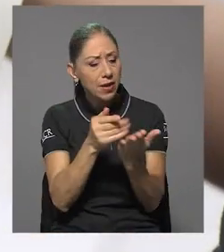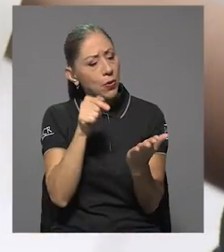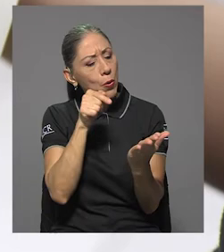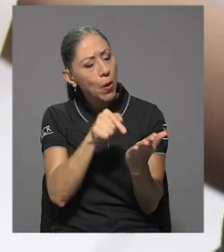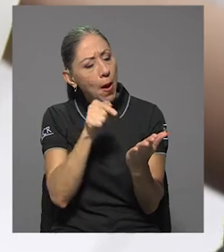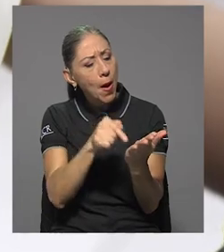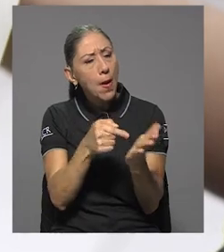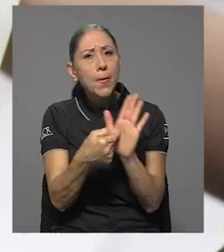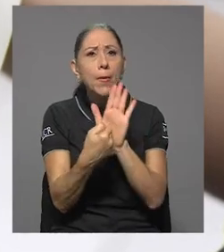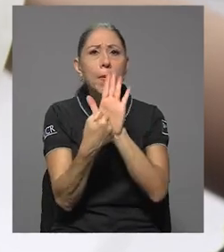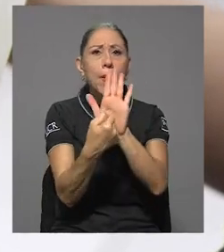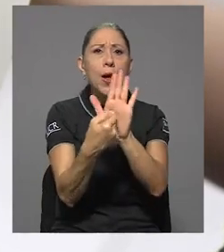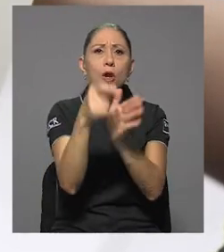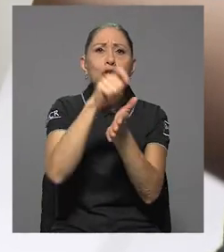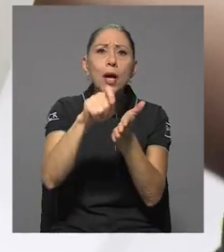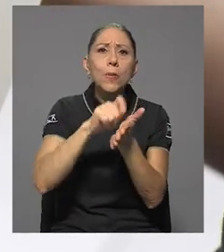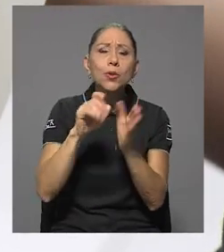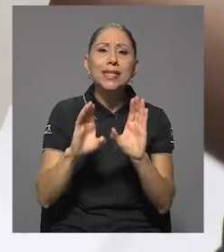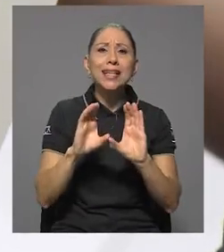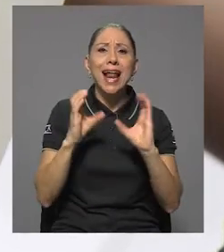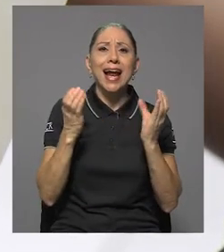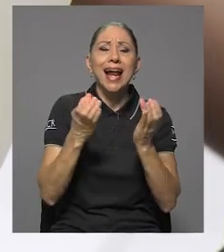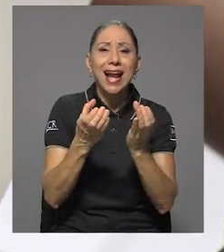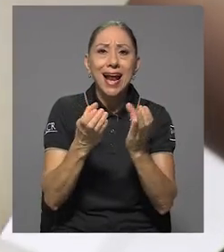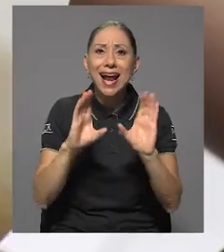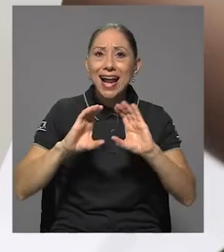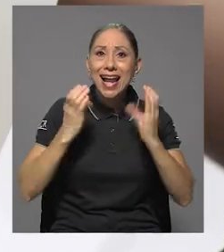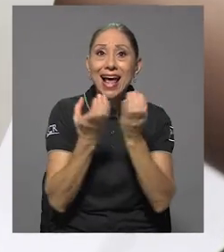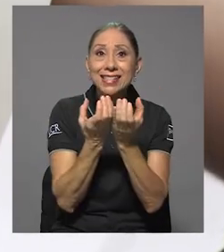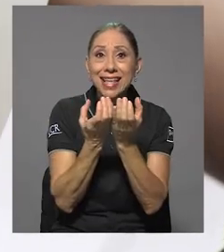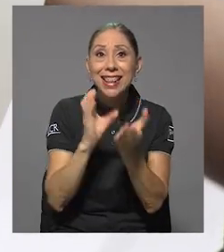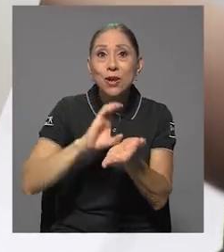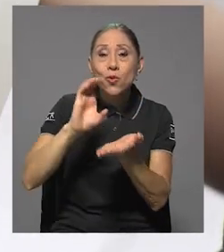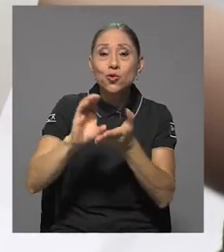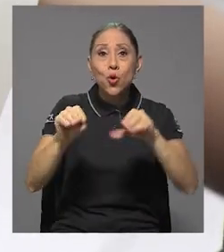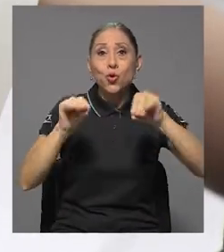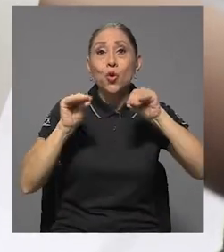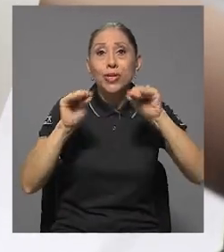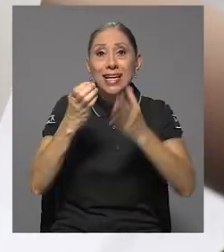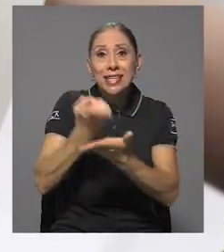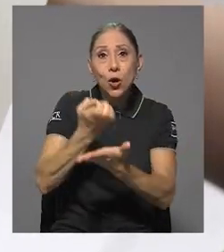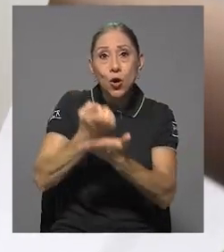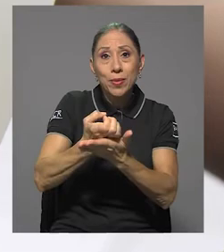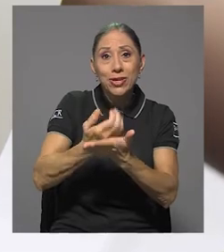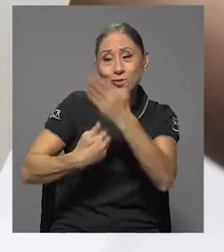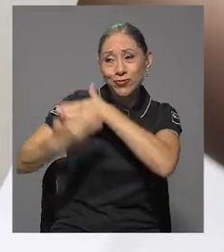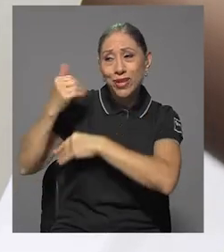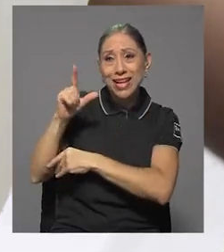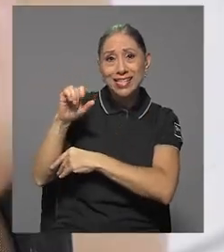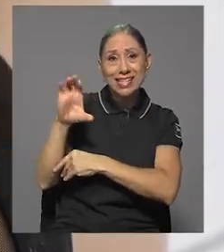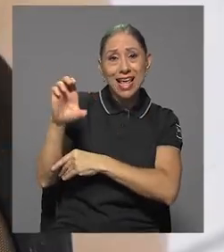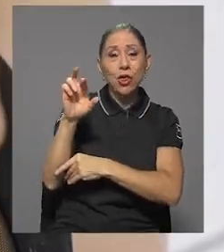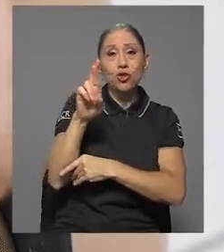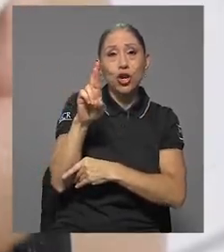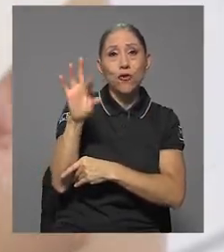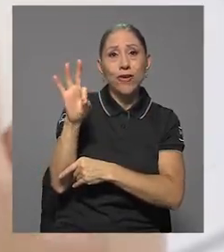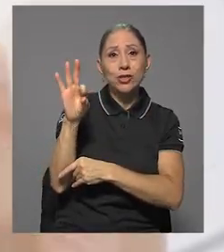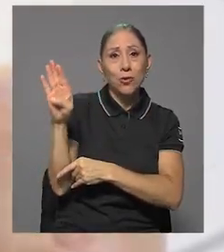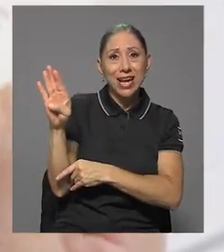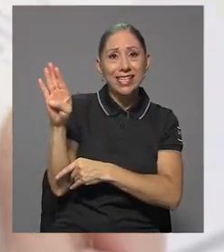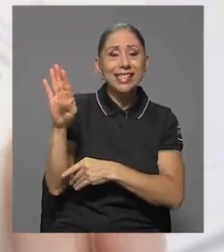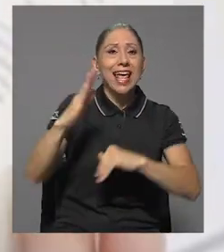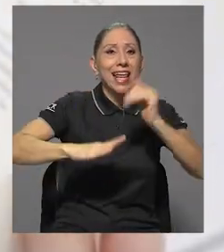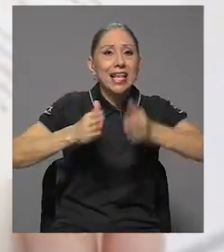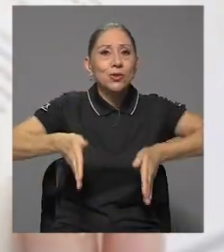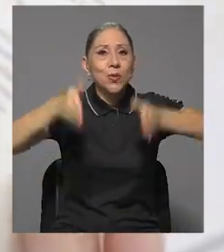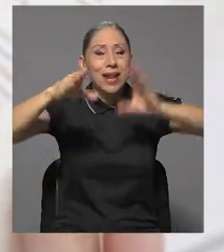apuntes de la clase del curso Doctrinas Económicas que impartió el licenciado Rodrigo Facio Brenes en la Escuela de Ciencias Económicas